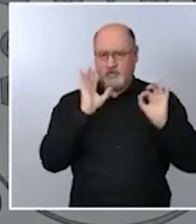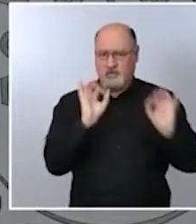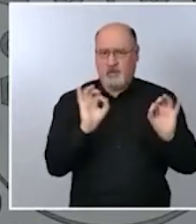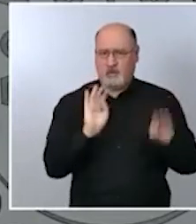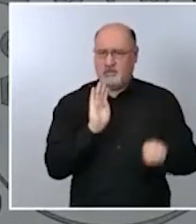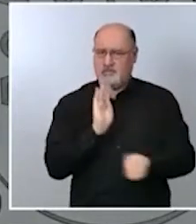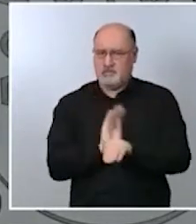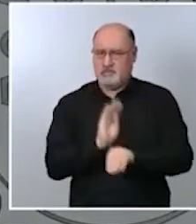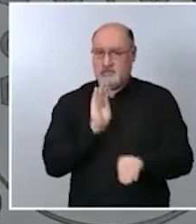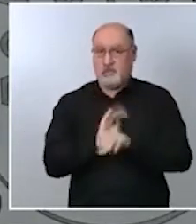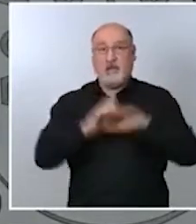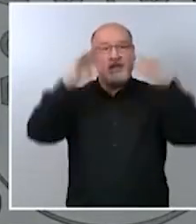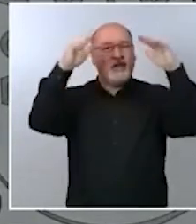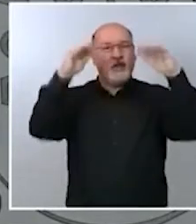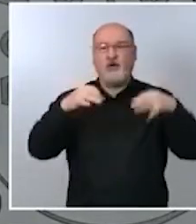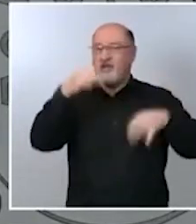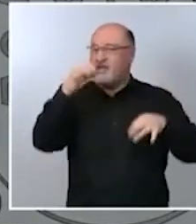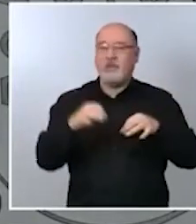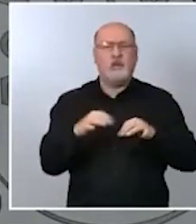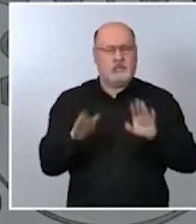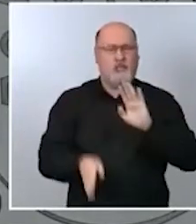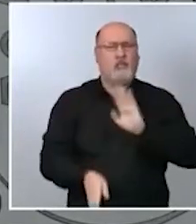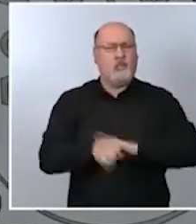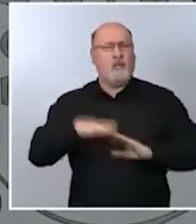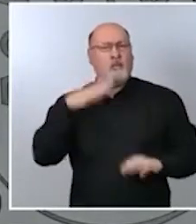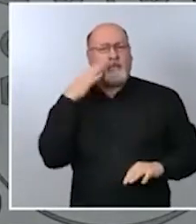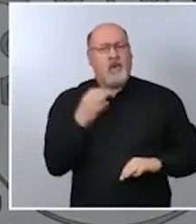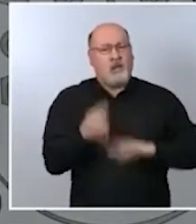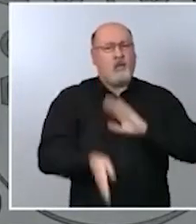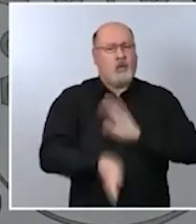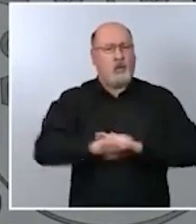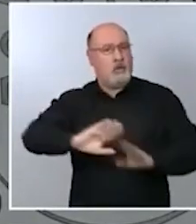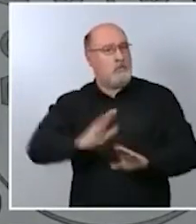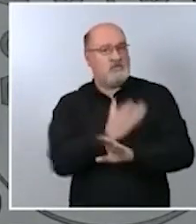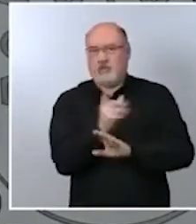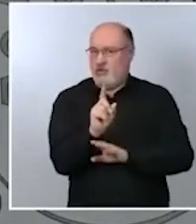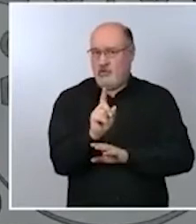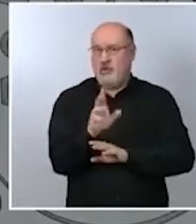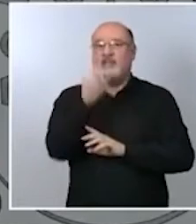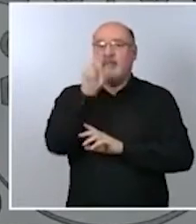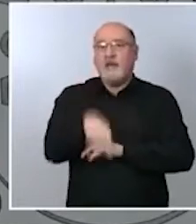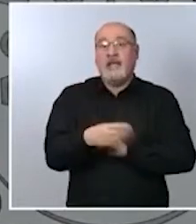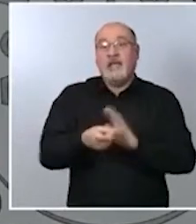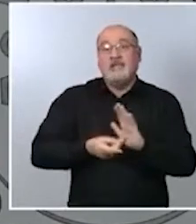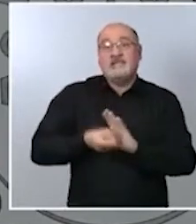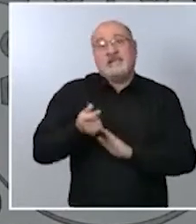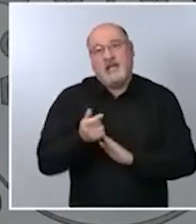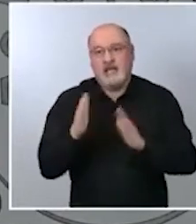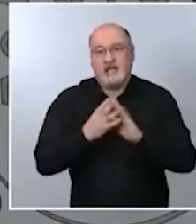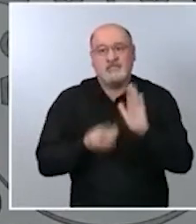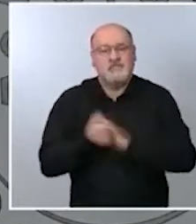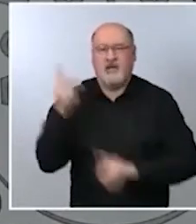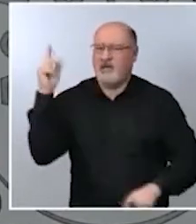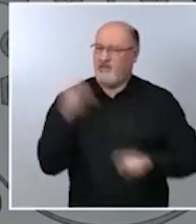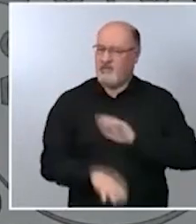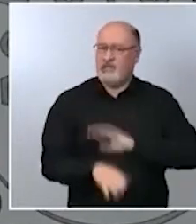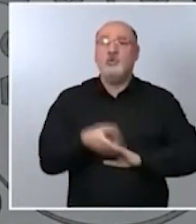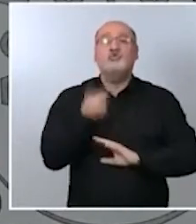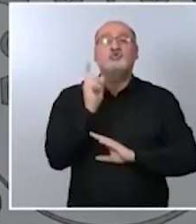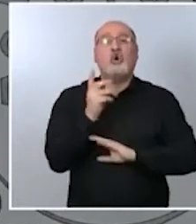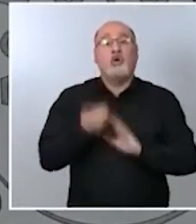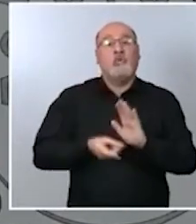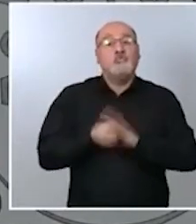nieve no ha pasado el peligro y por otra parte evitemos los desplazamientos que no sean absolutamente necesarios